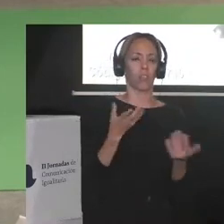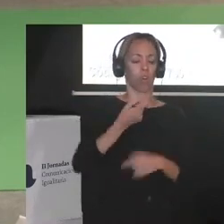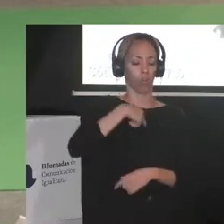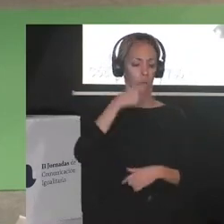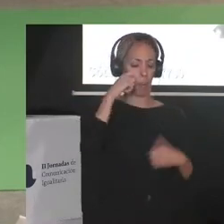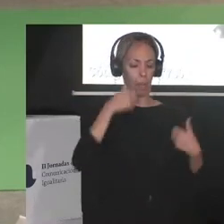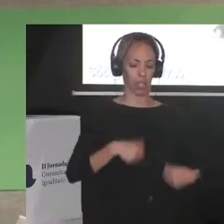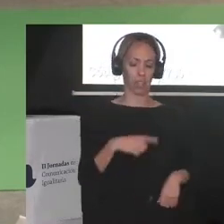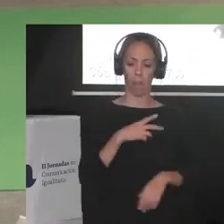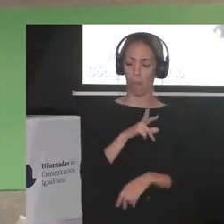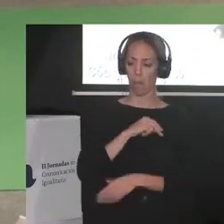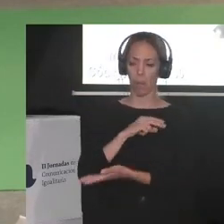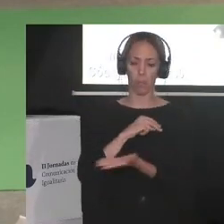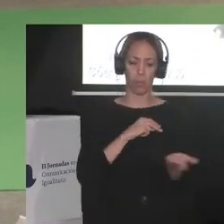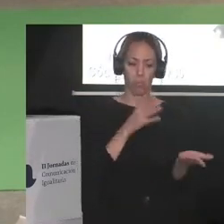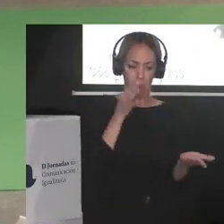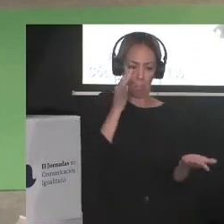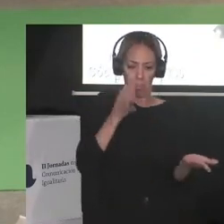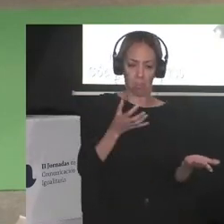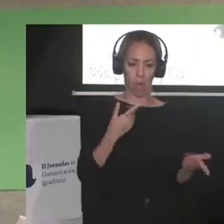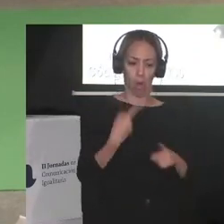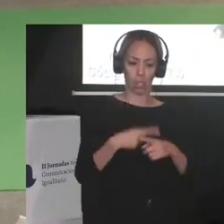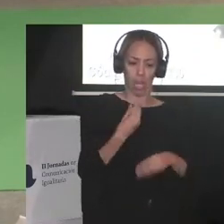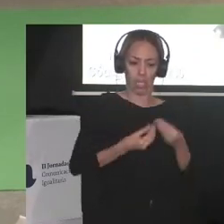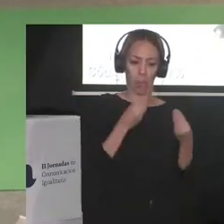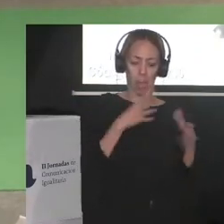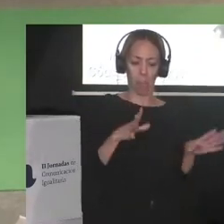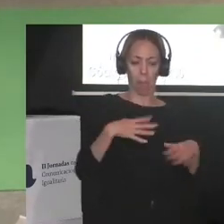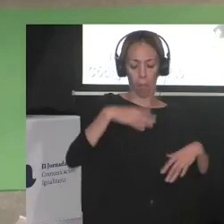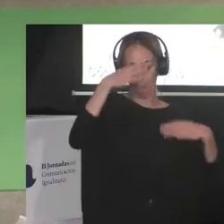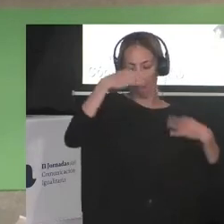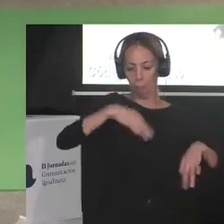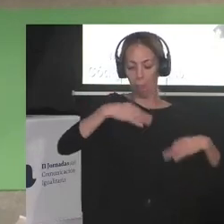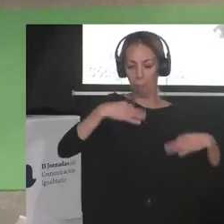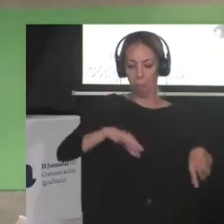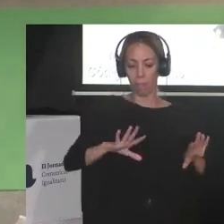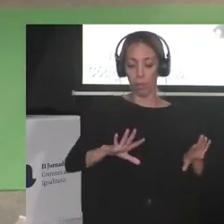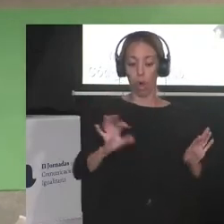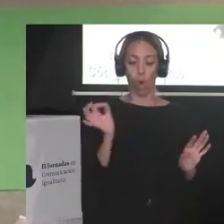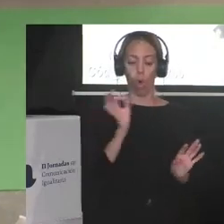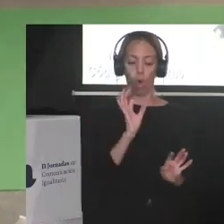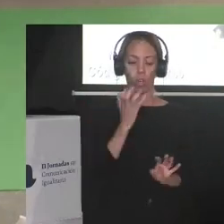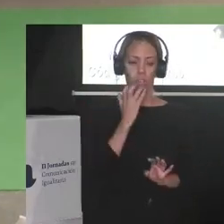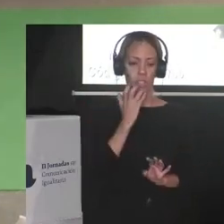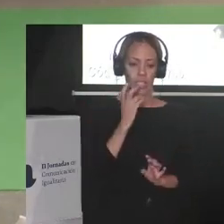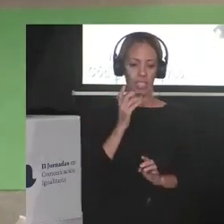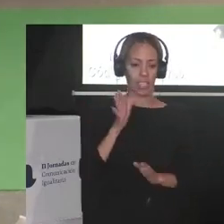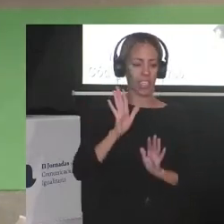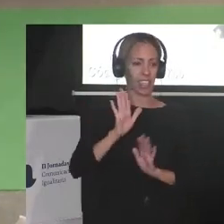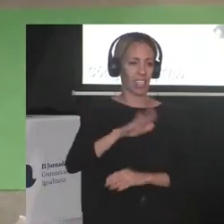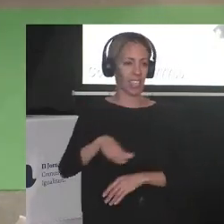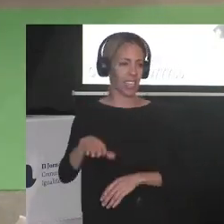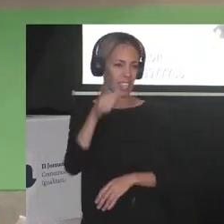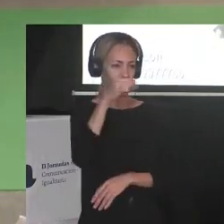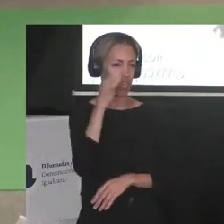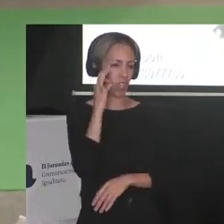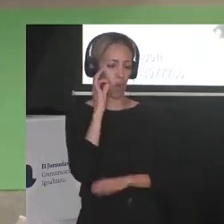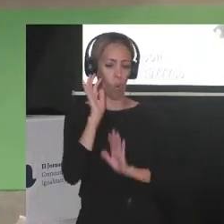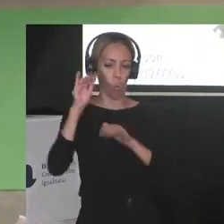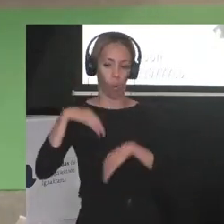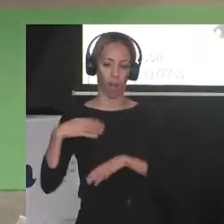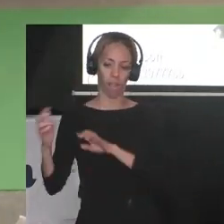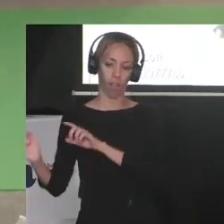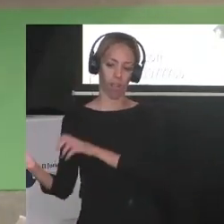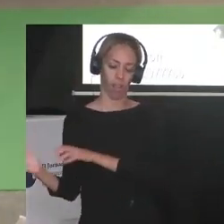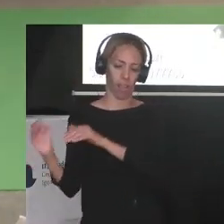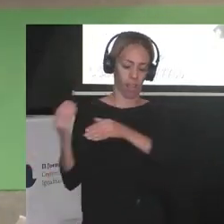por haber estado haciendo algo realmente bien sin darnos cuenta o si la vuelta de todas esas niñas y niños era un mensaje